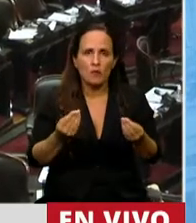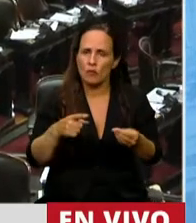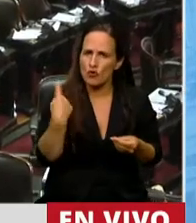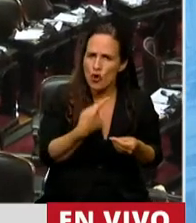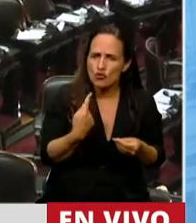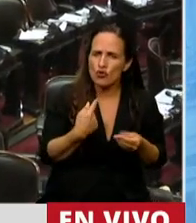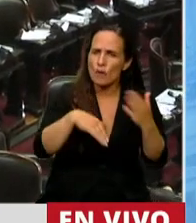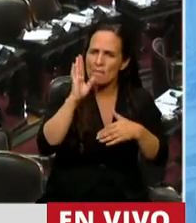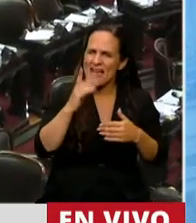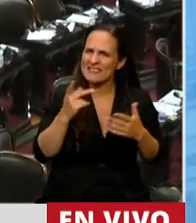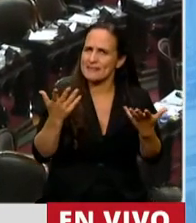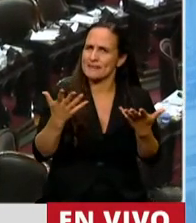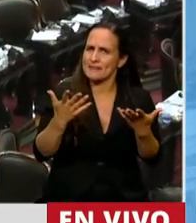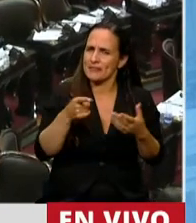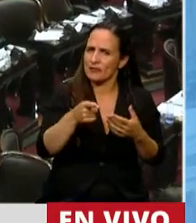fiscales,